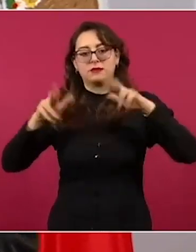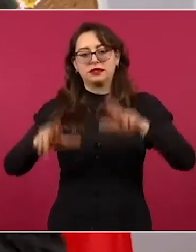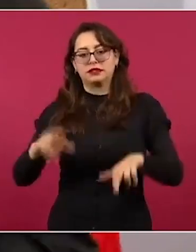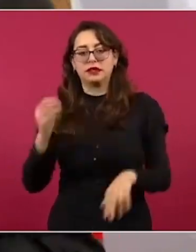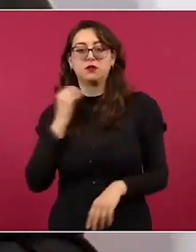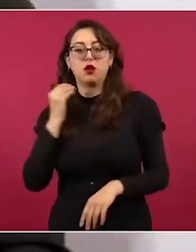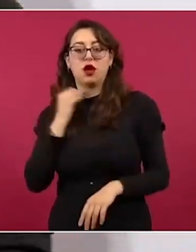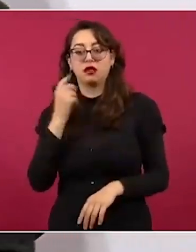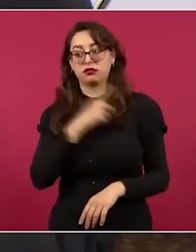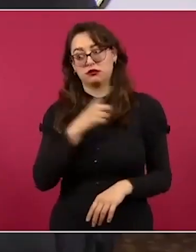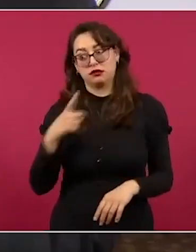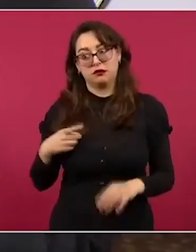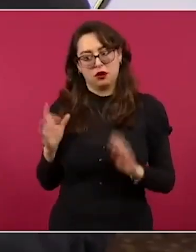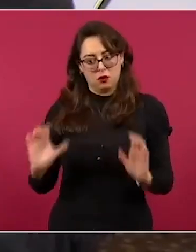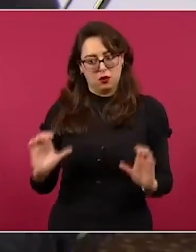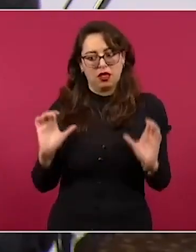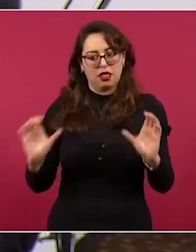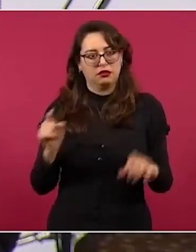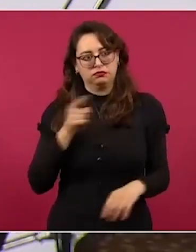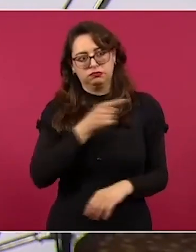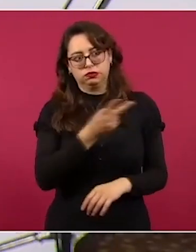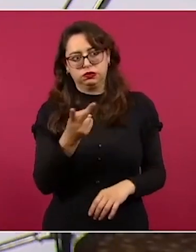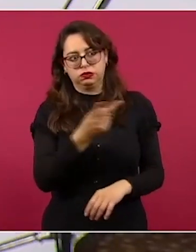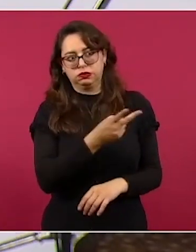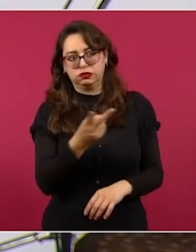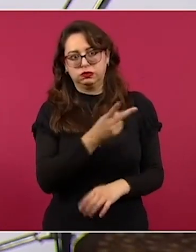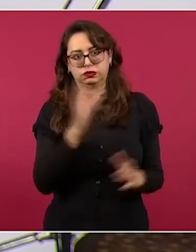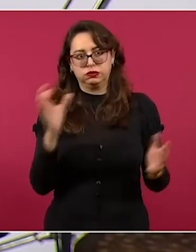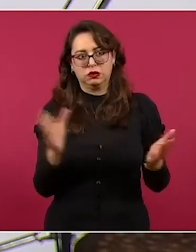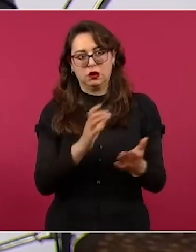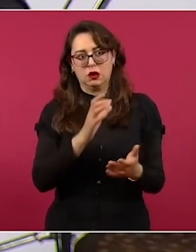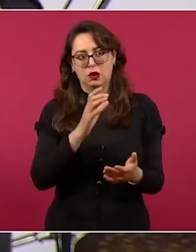y sin cartera.